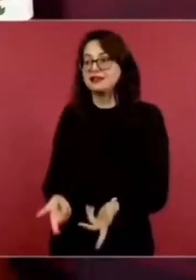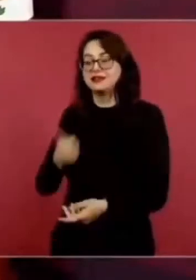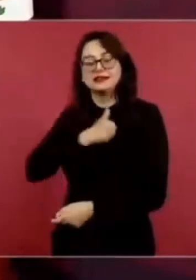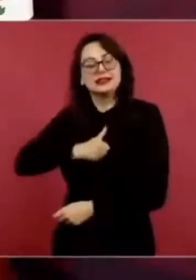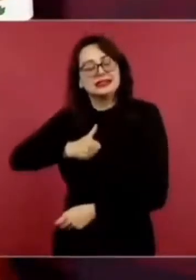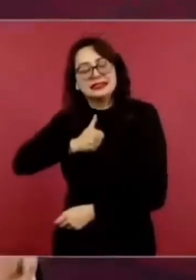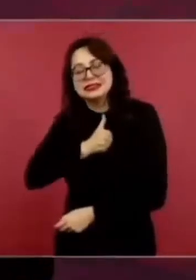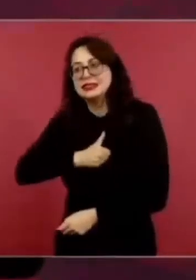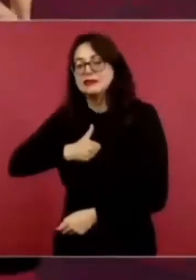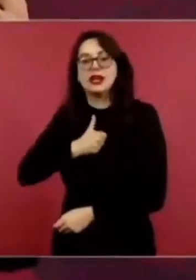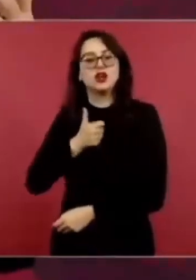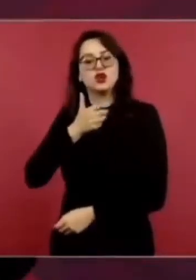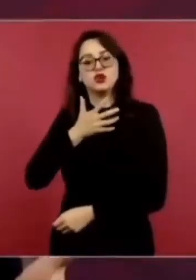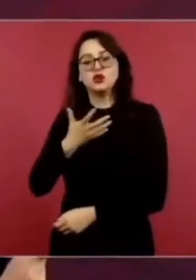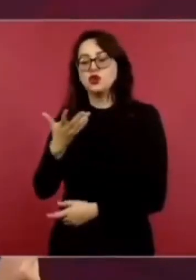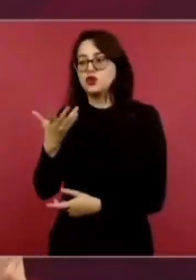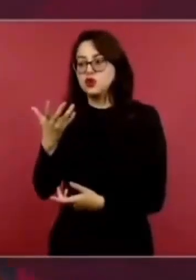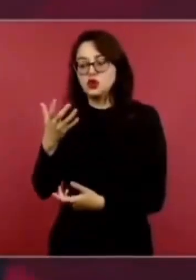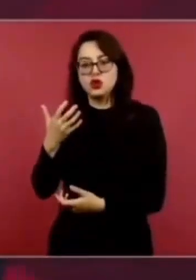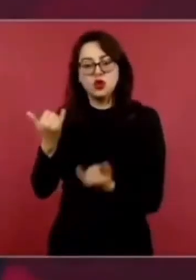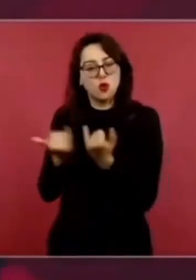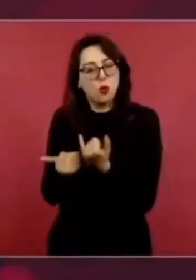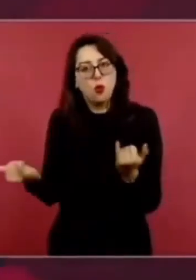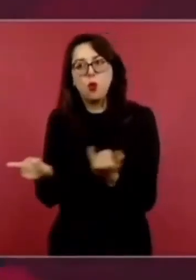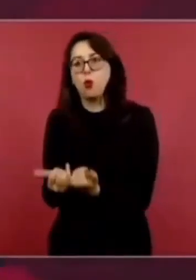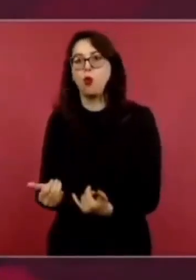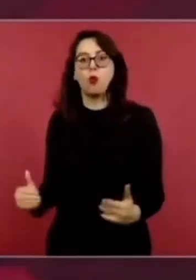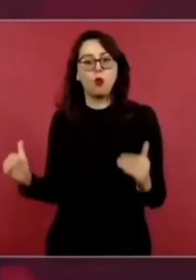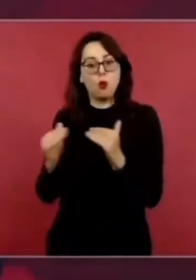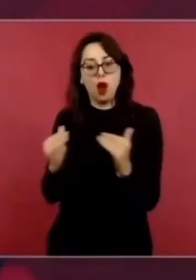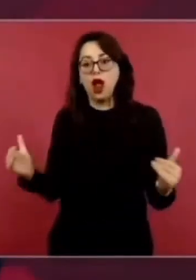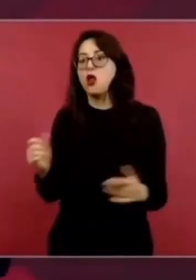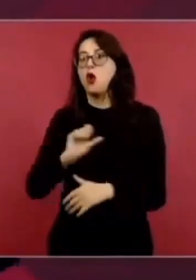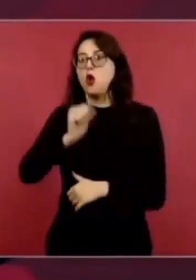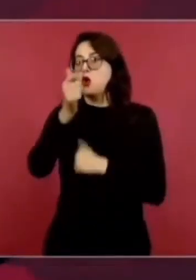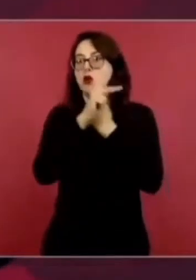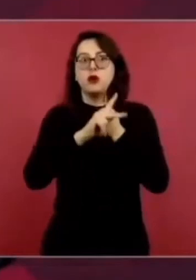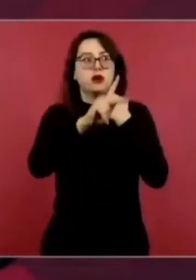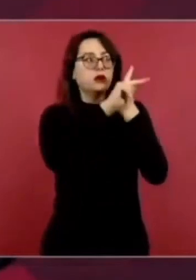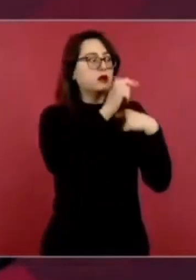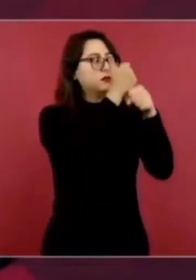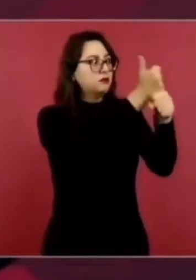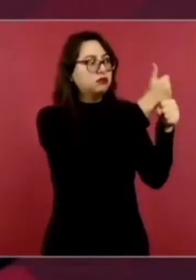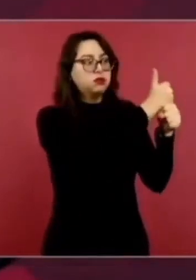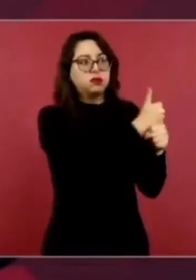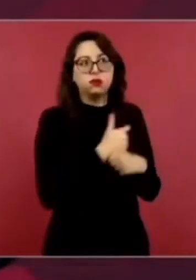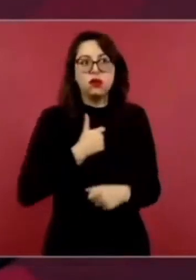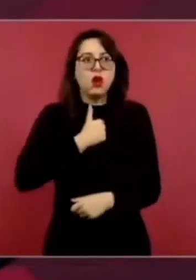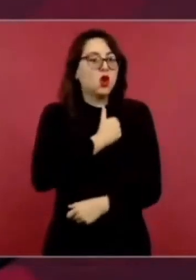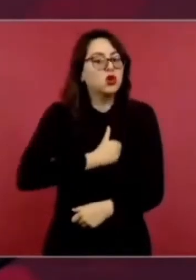Y lo que tenemos que procurar es construir la paz